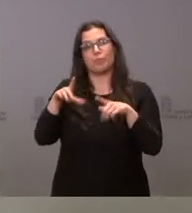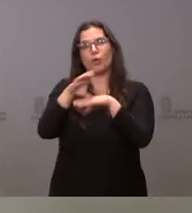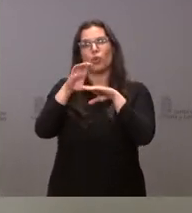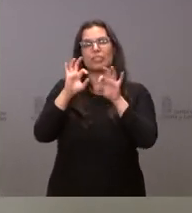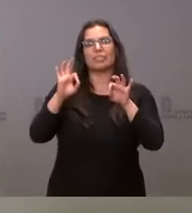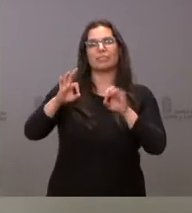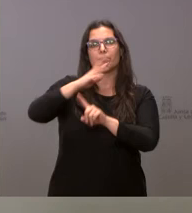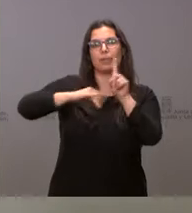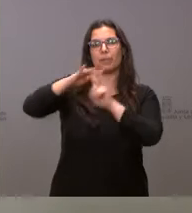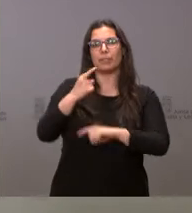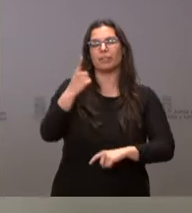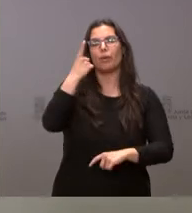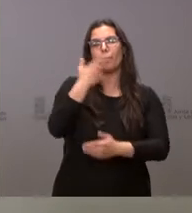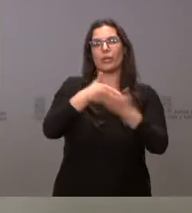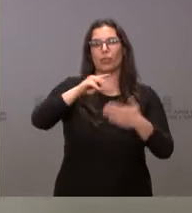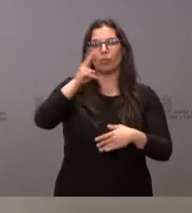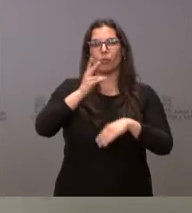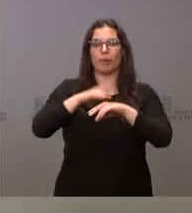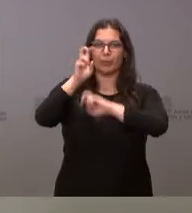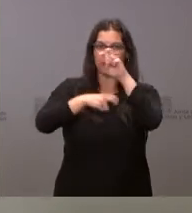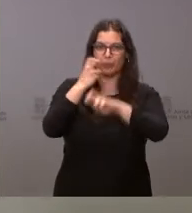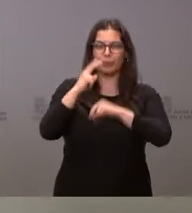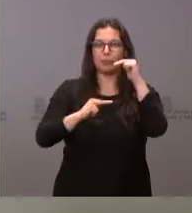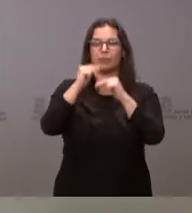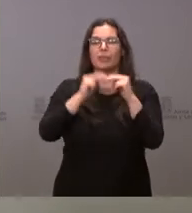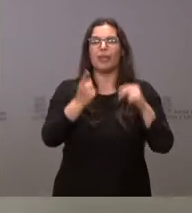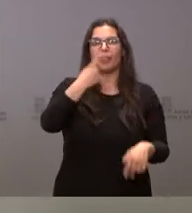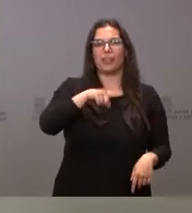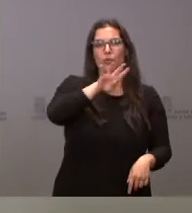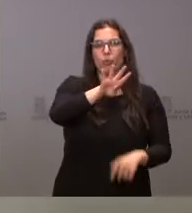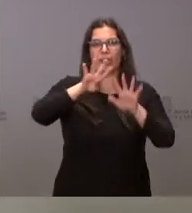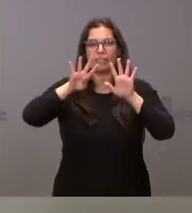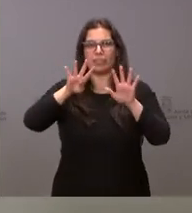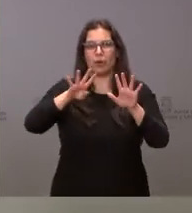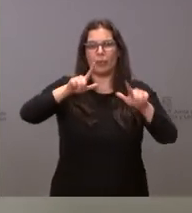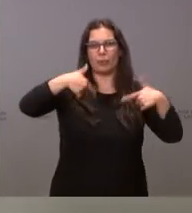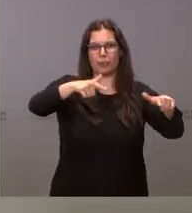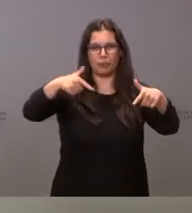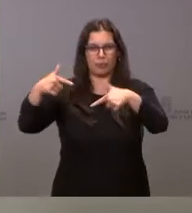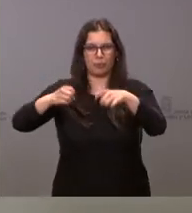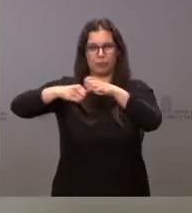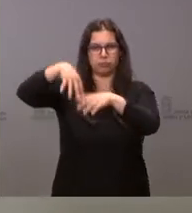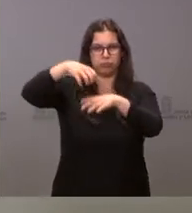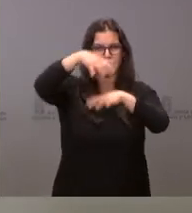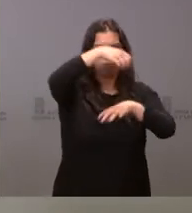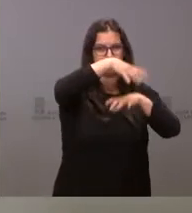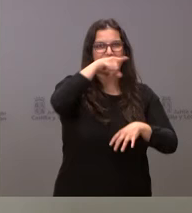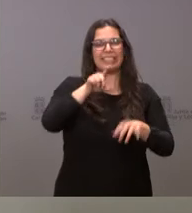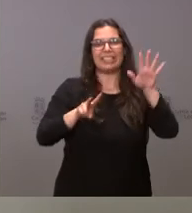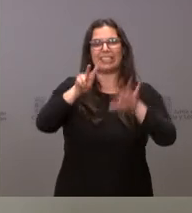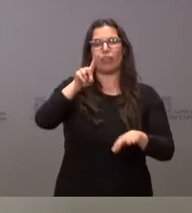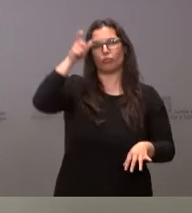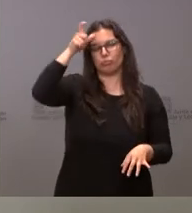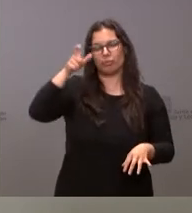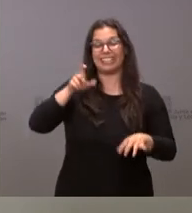un millón de euros para la restauración de 149 escombreras en 72 localidades, en